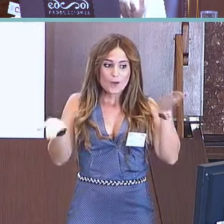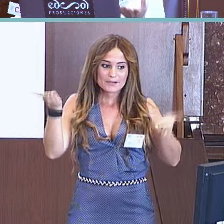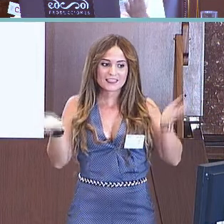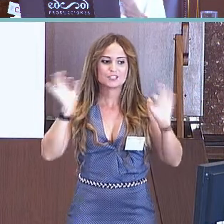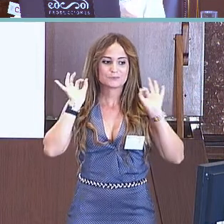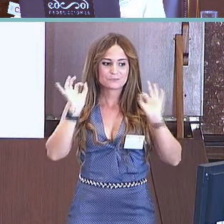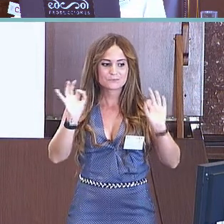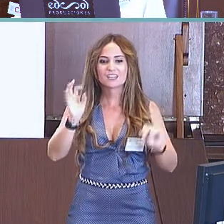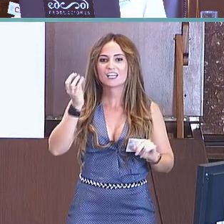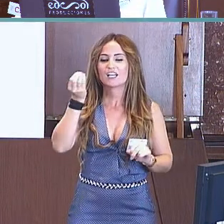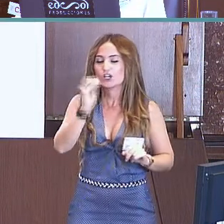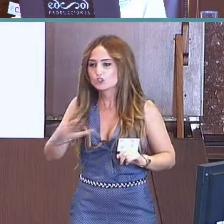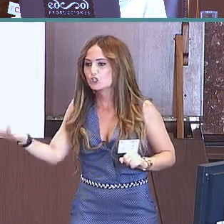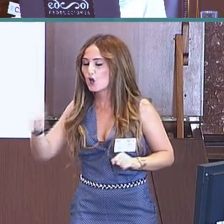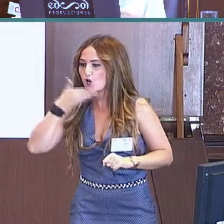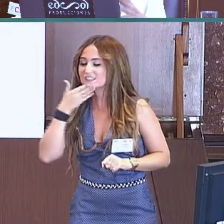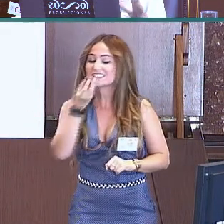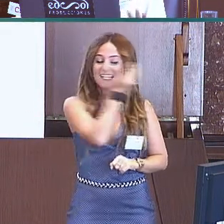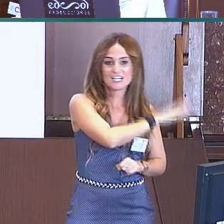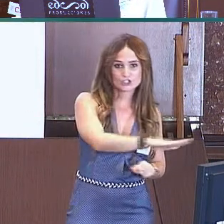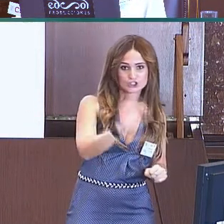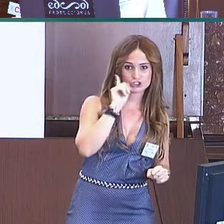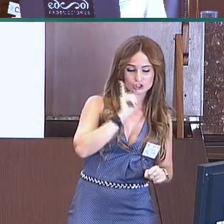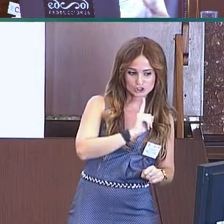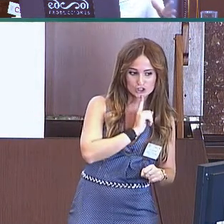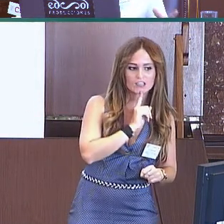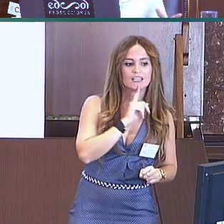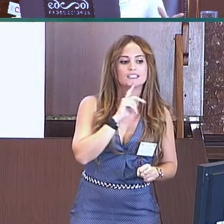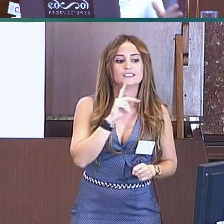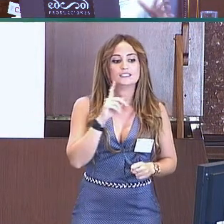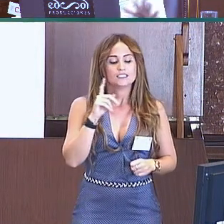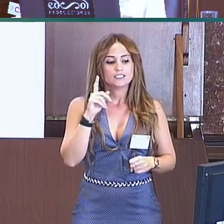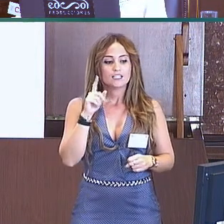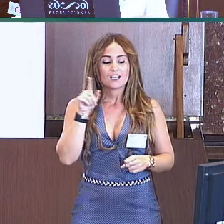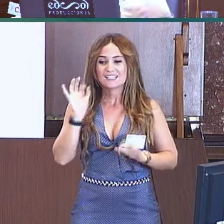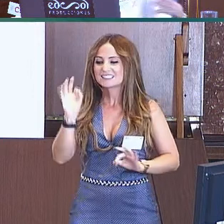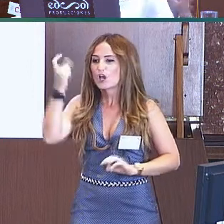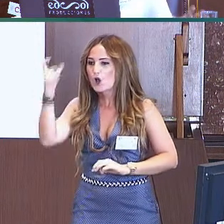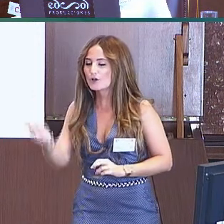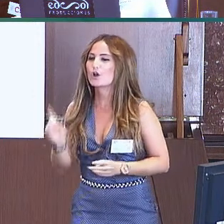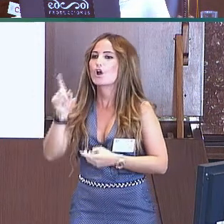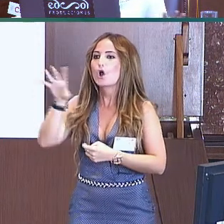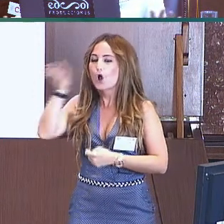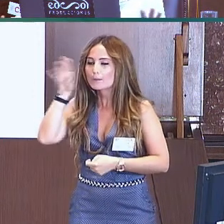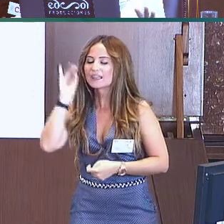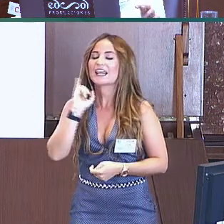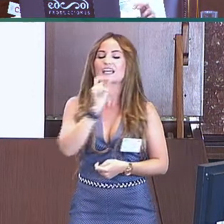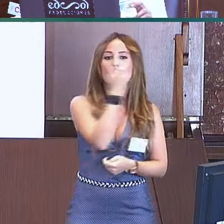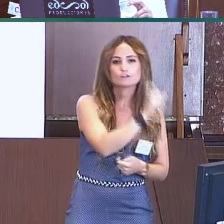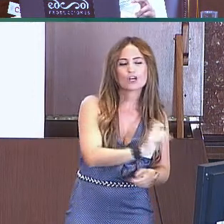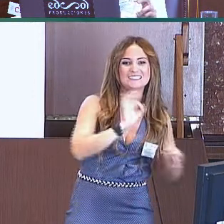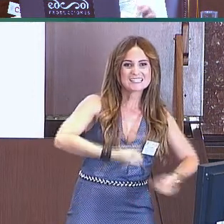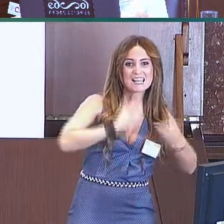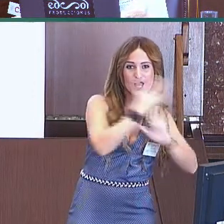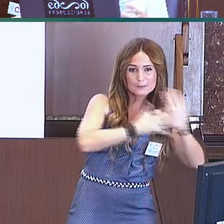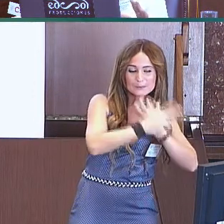Cuando hicimos una comparación entre los signos que producían y comprendían los niños sordos frente a los niños oyentes,